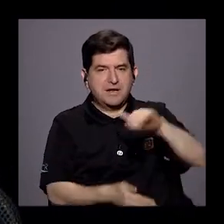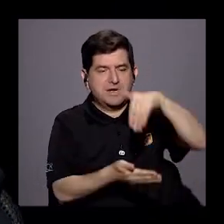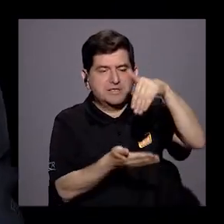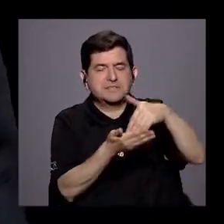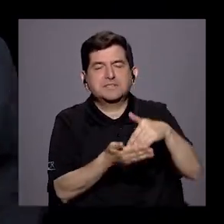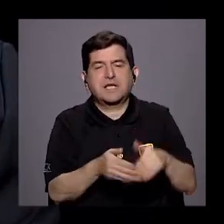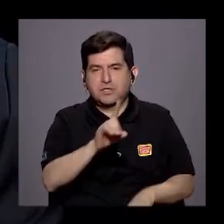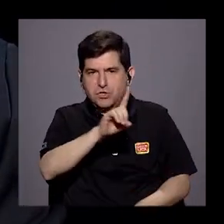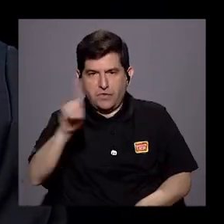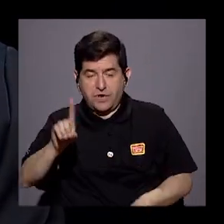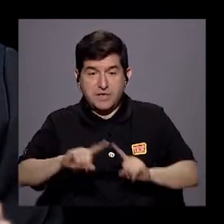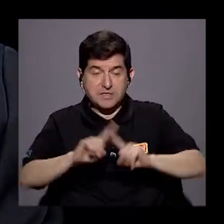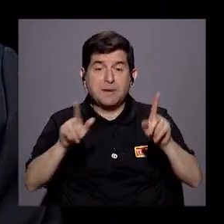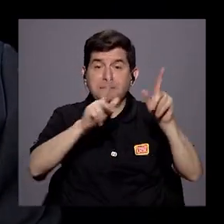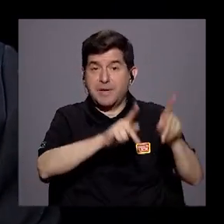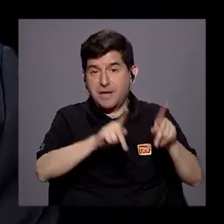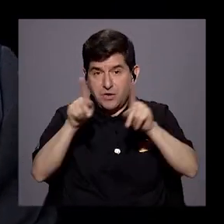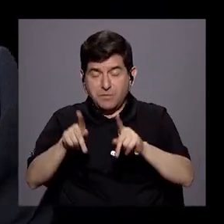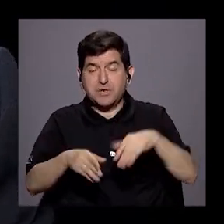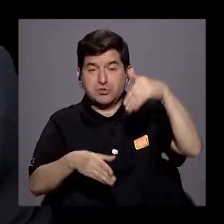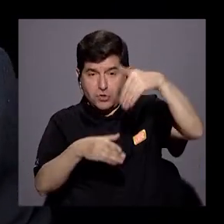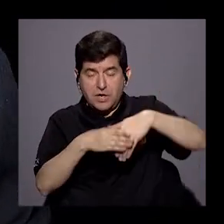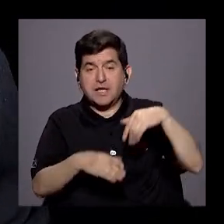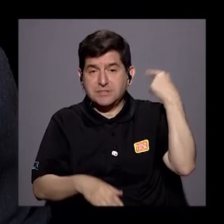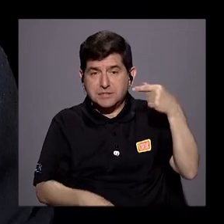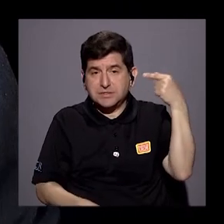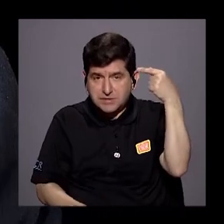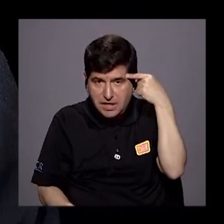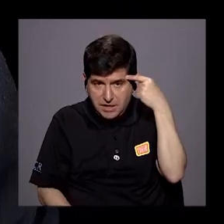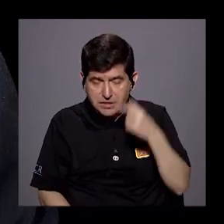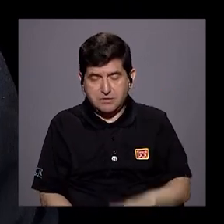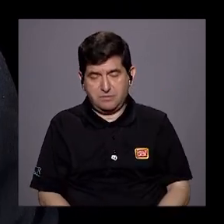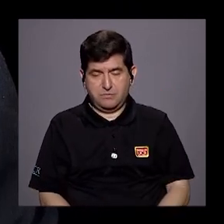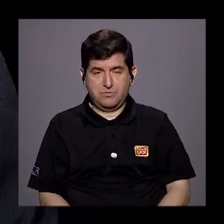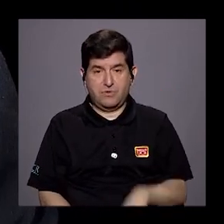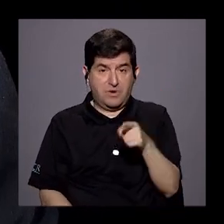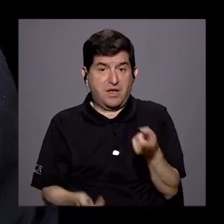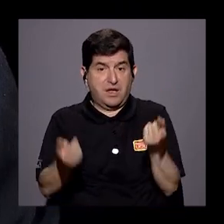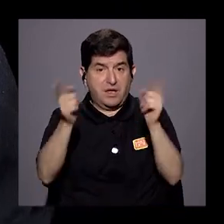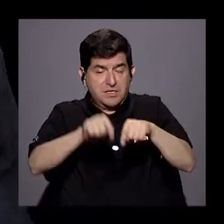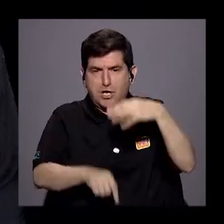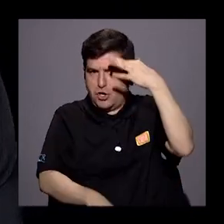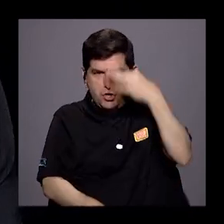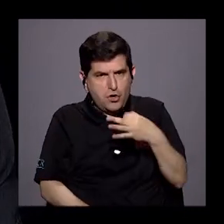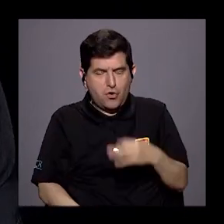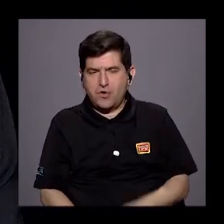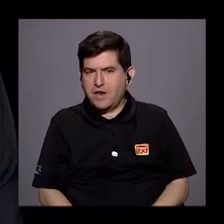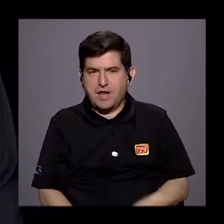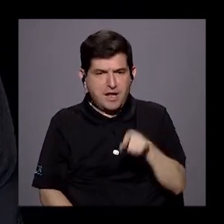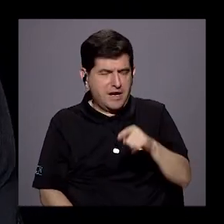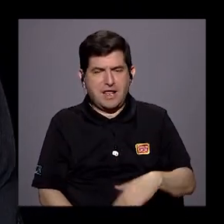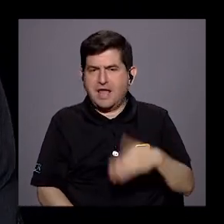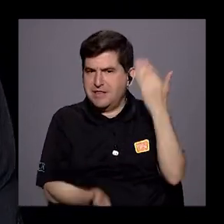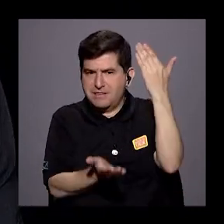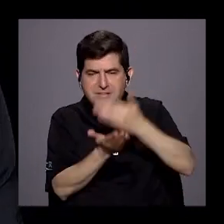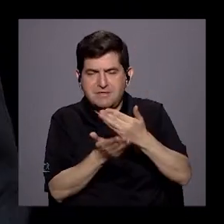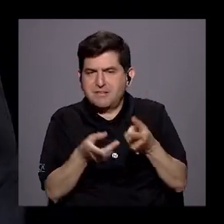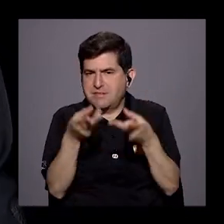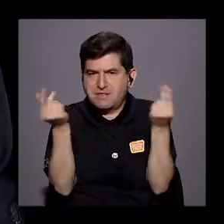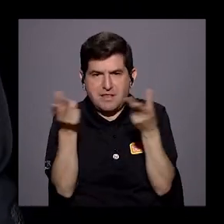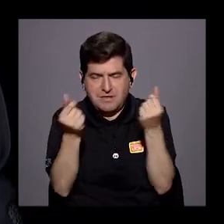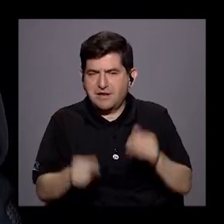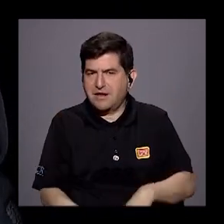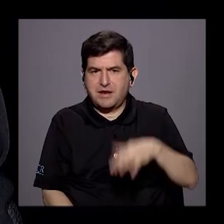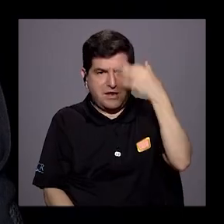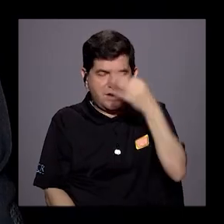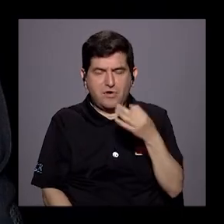derecho. Sin duda. Pero tiene una serie de gente dentro de su gabinete y dentro de su gobierno que no creen en la contención del gasto y que